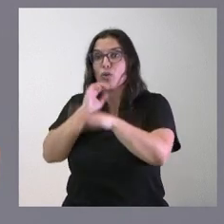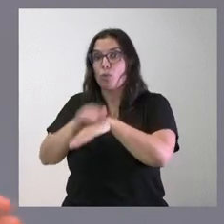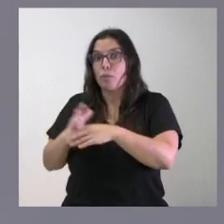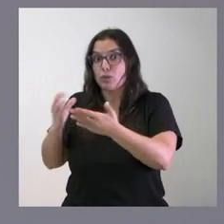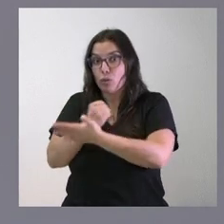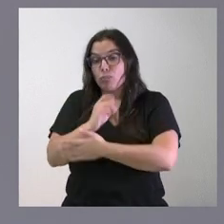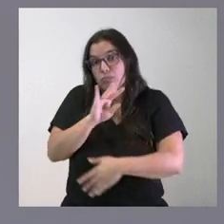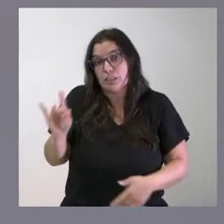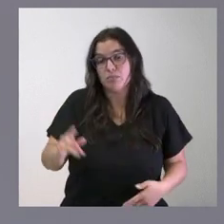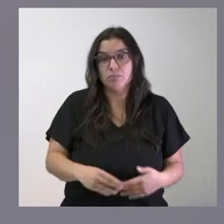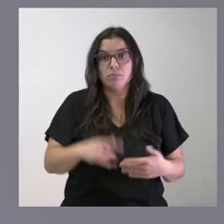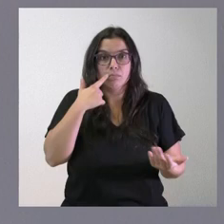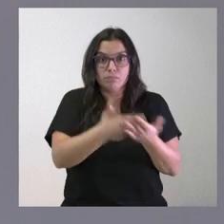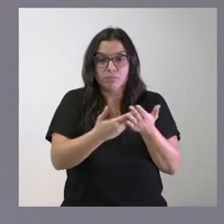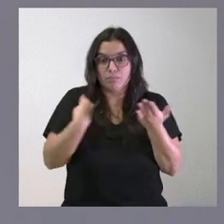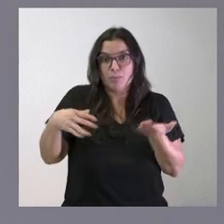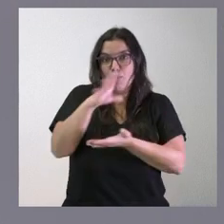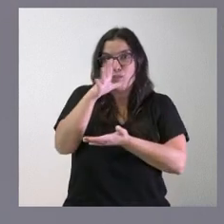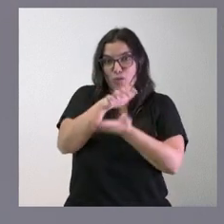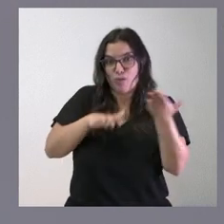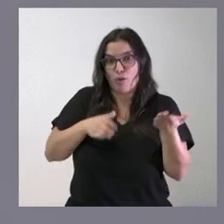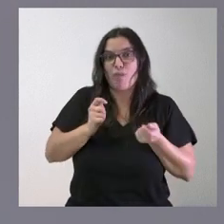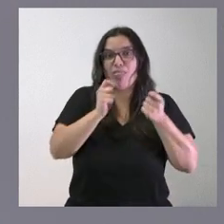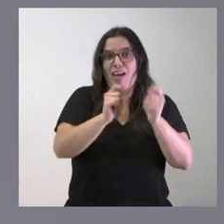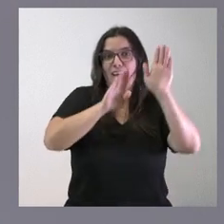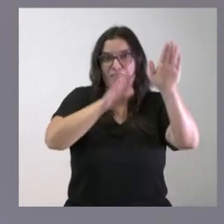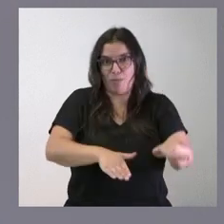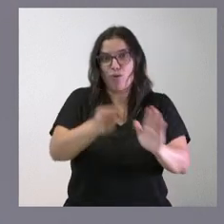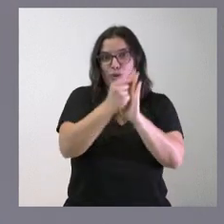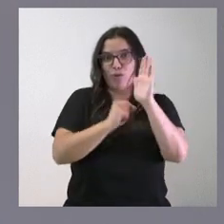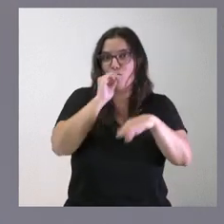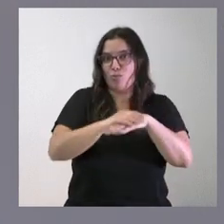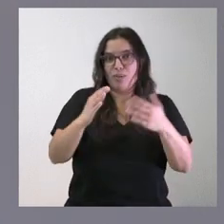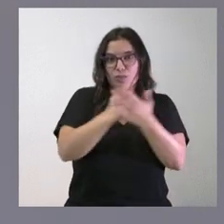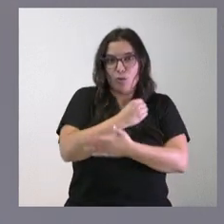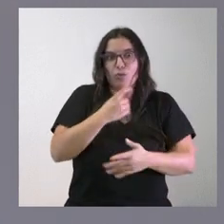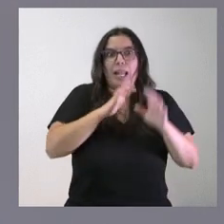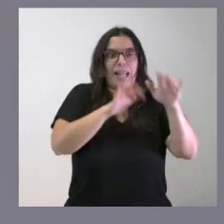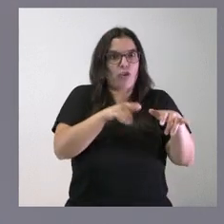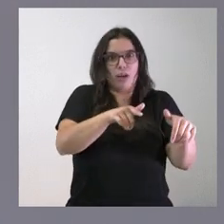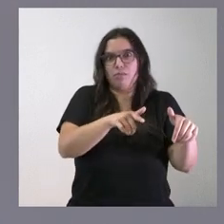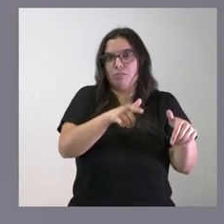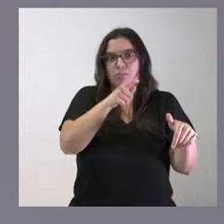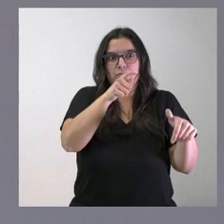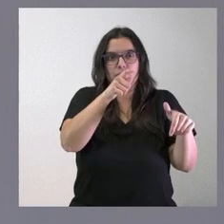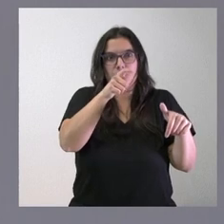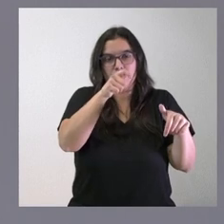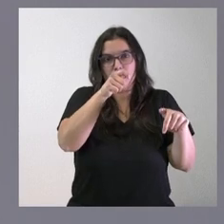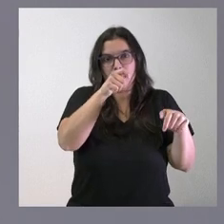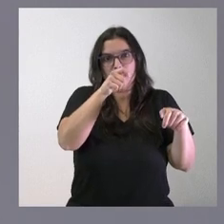sí prueba de ello es que el informe va en esa dirección de que León cumple todas las condiciones y por tanto León va a aportar